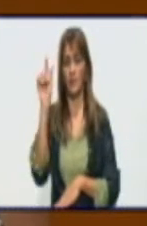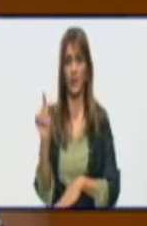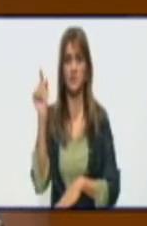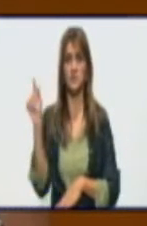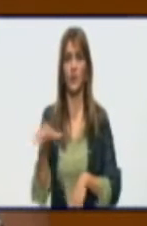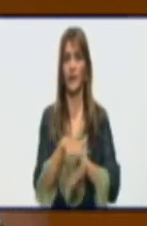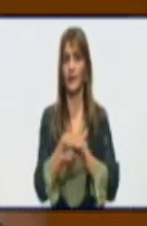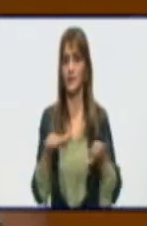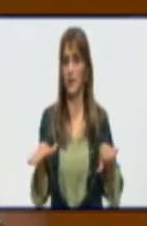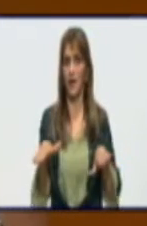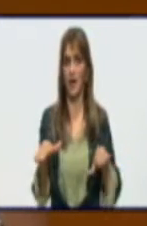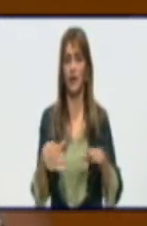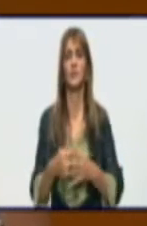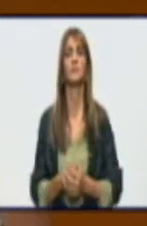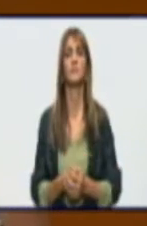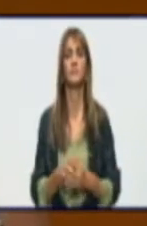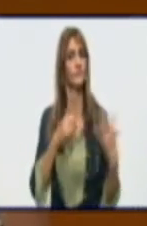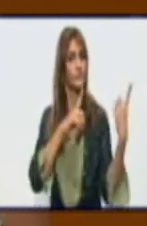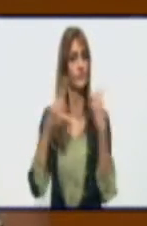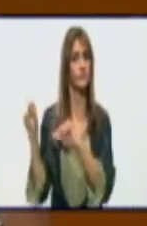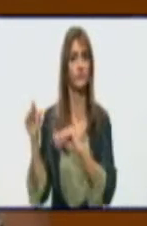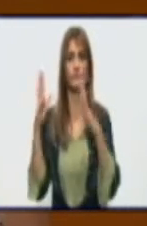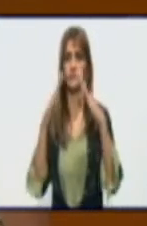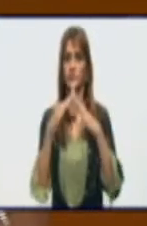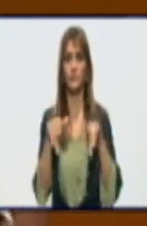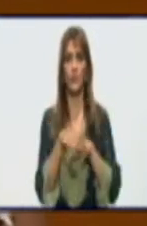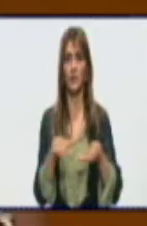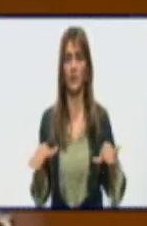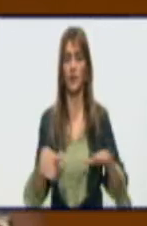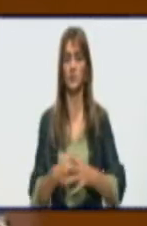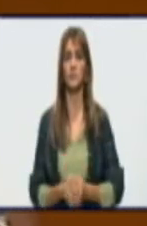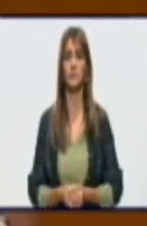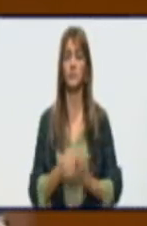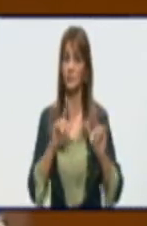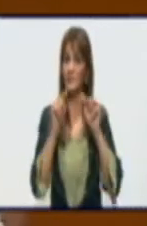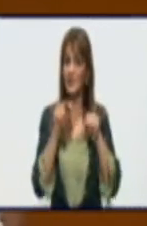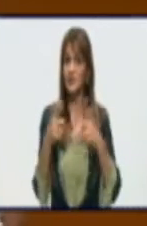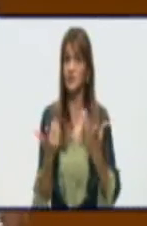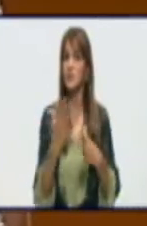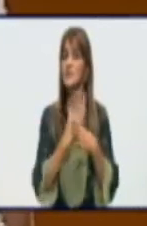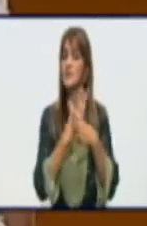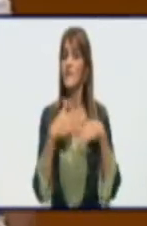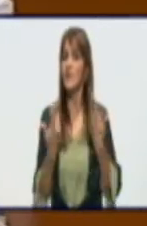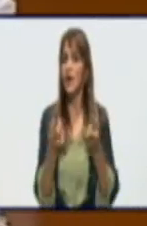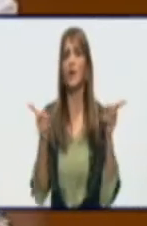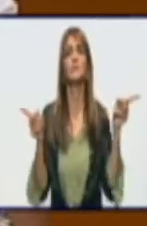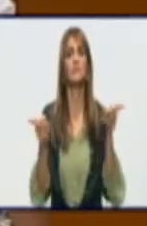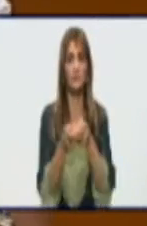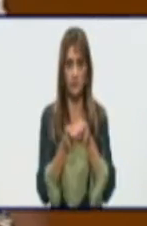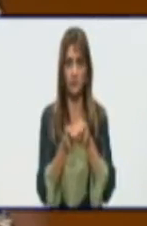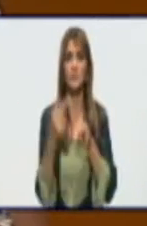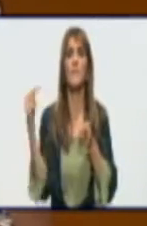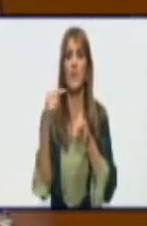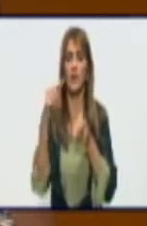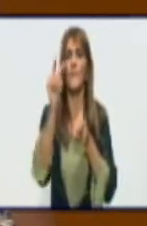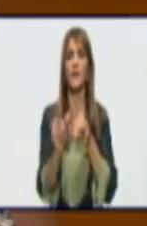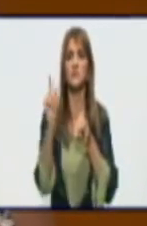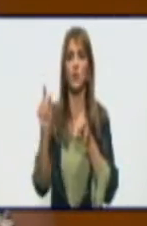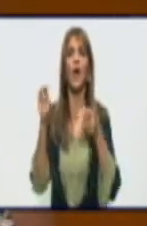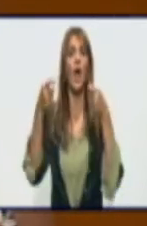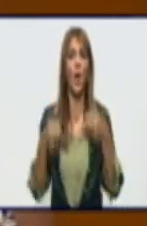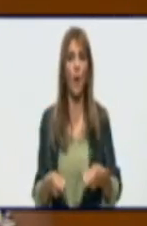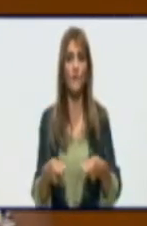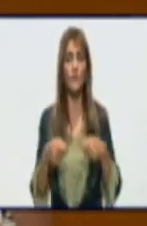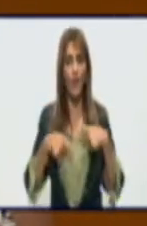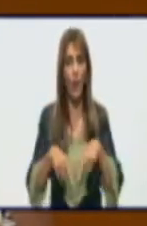fuera de peligro de la enfermedad. Eso representa que tenemos un número disminuido de confirmados activos. En